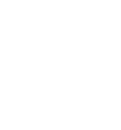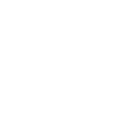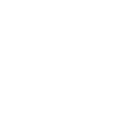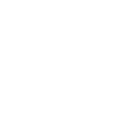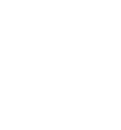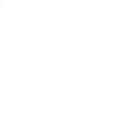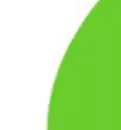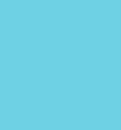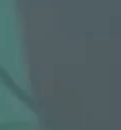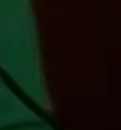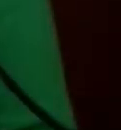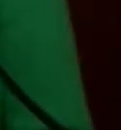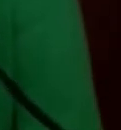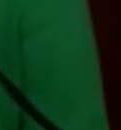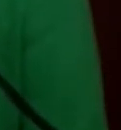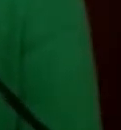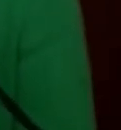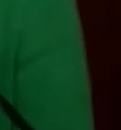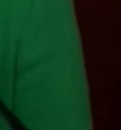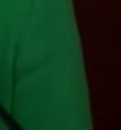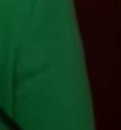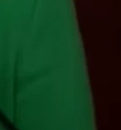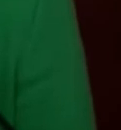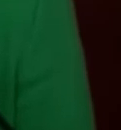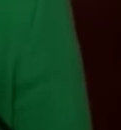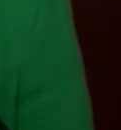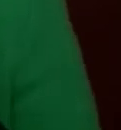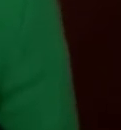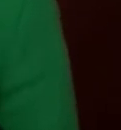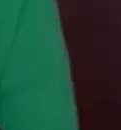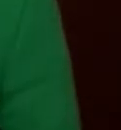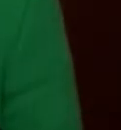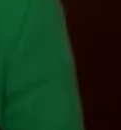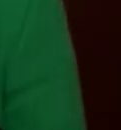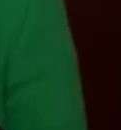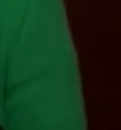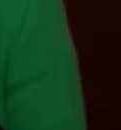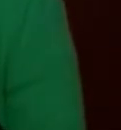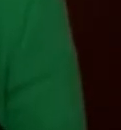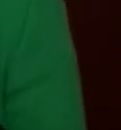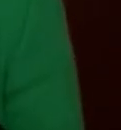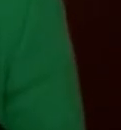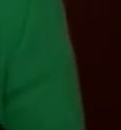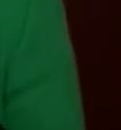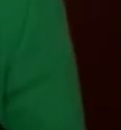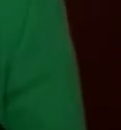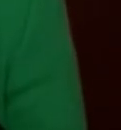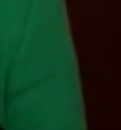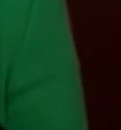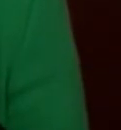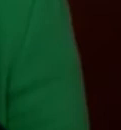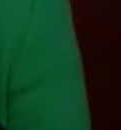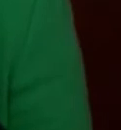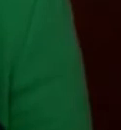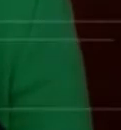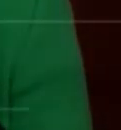El Comité Noruega nobel ha decidido aportar el Nobel Prize